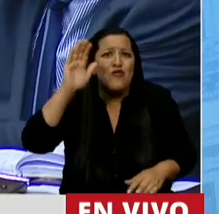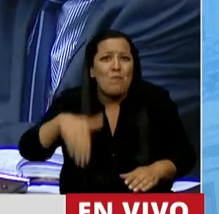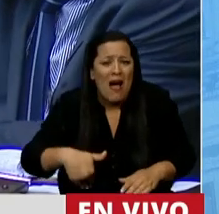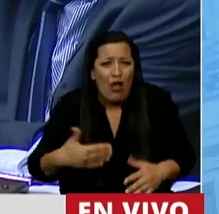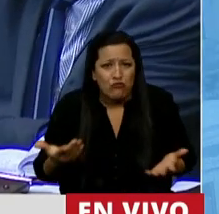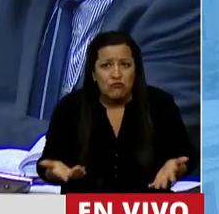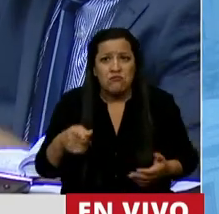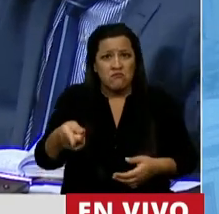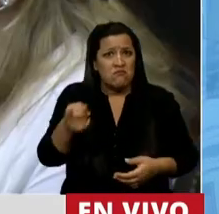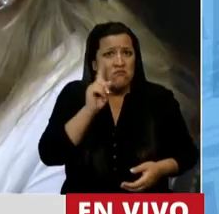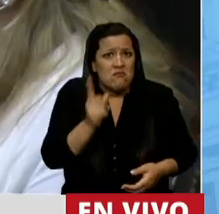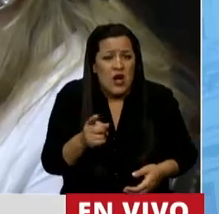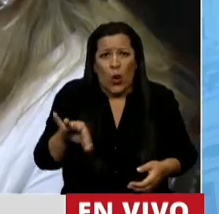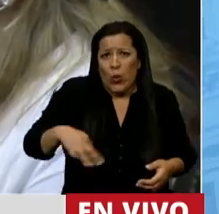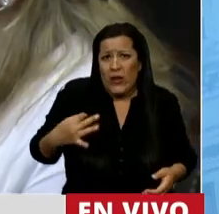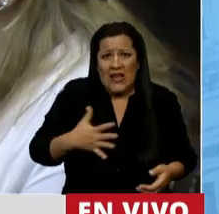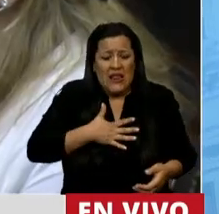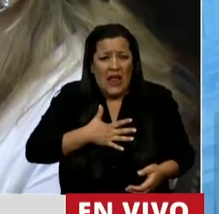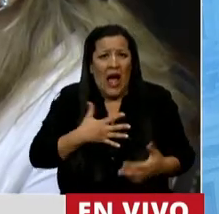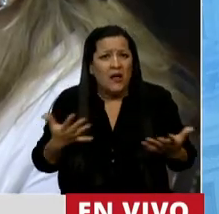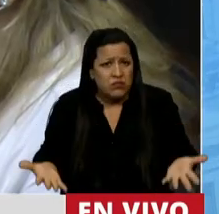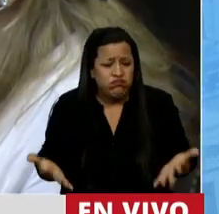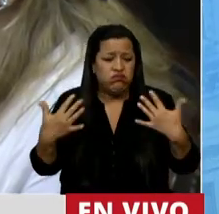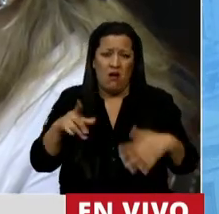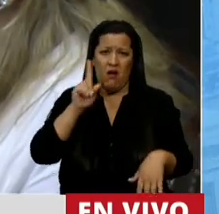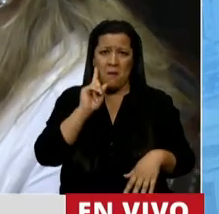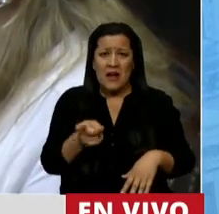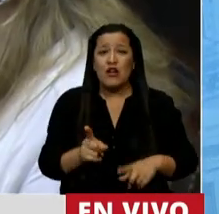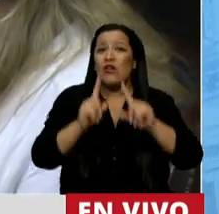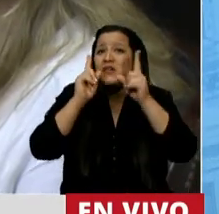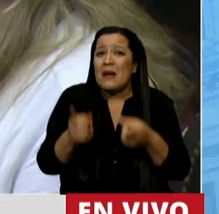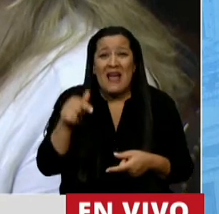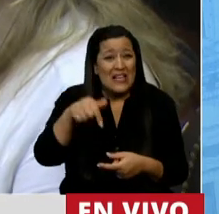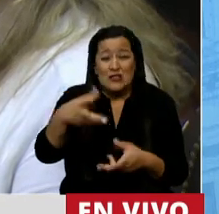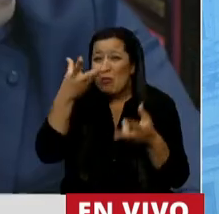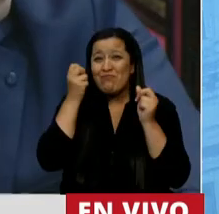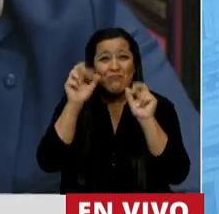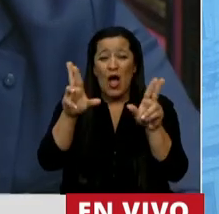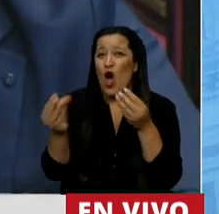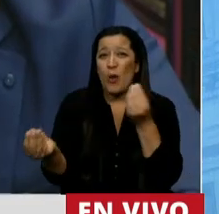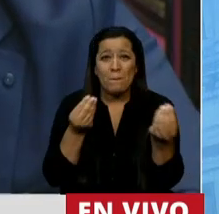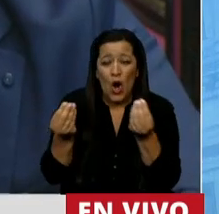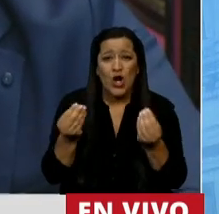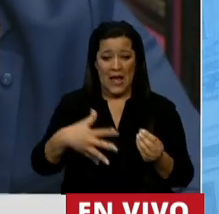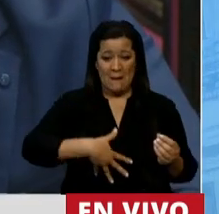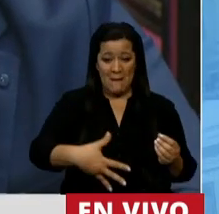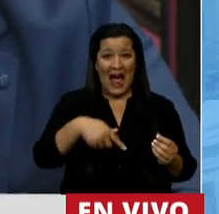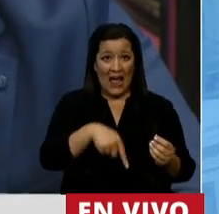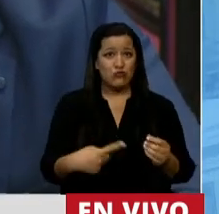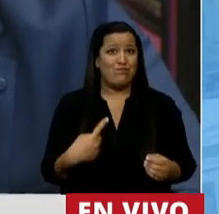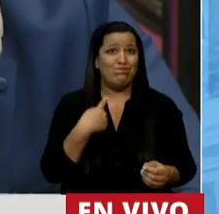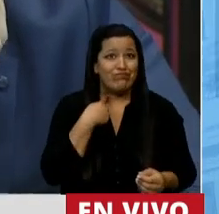ponen en riesgo su propia vida y ni hablemos que todo esto se agrava porque muchos de esos embarazos